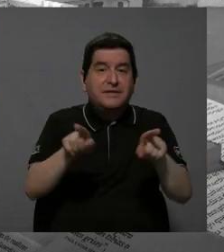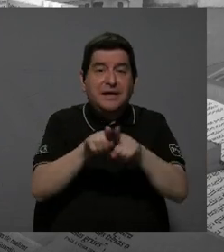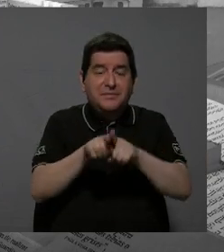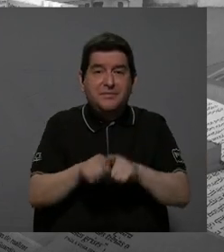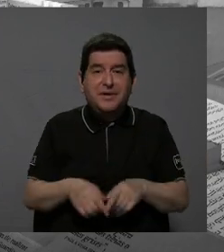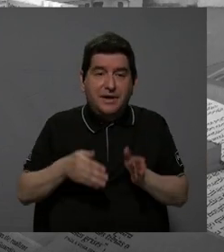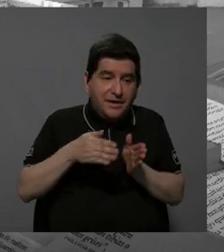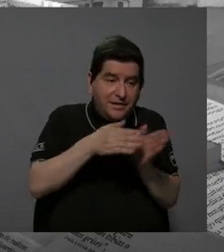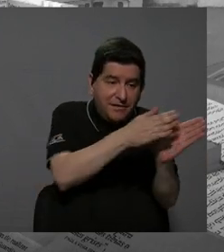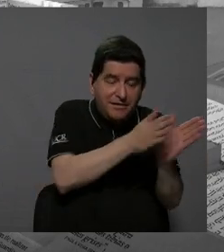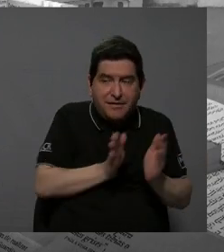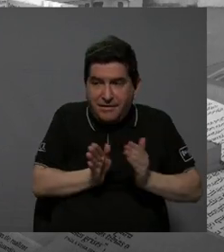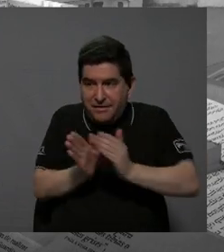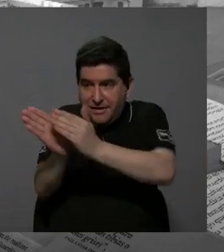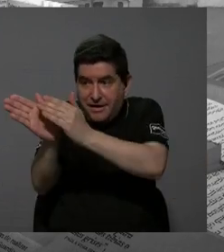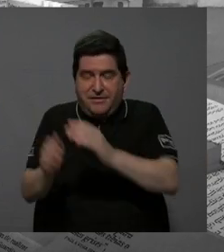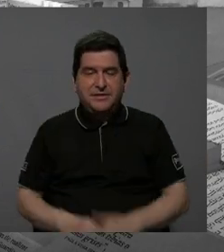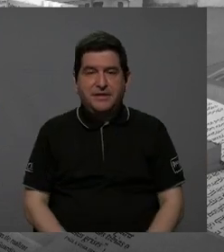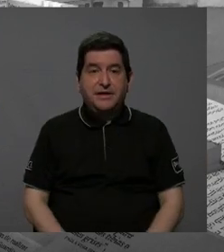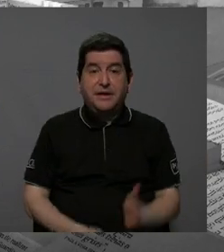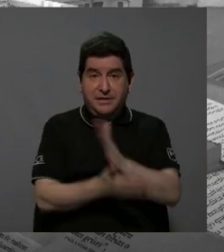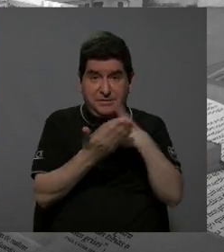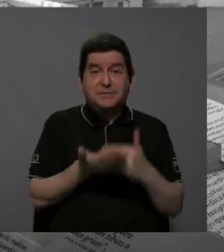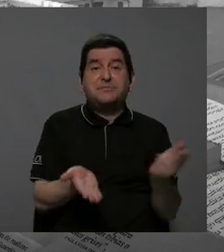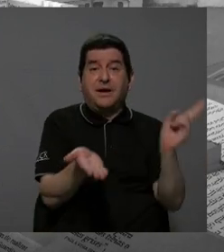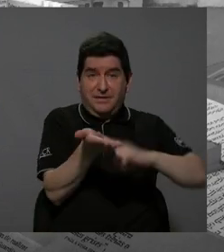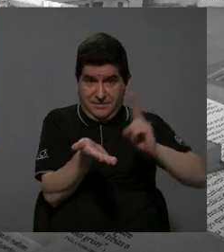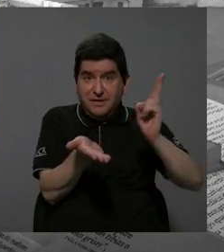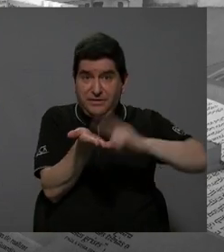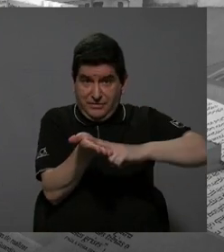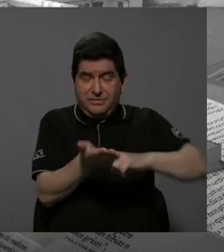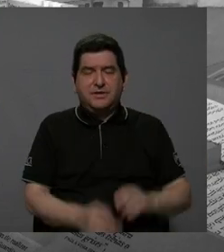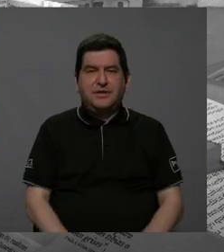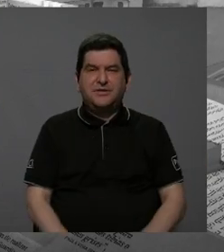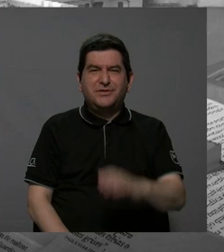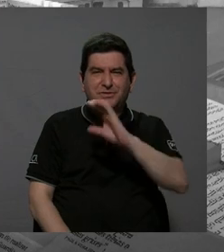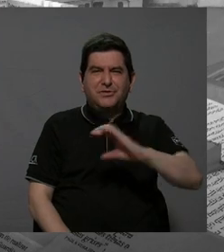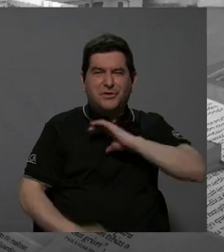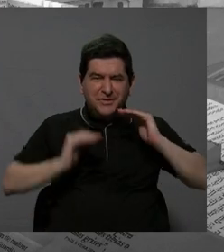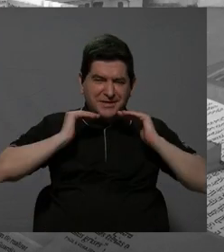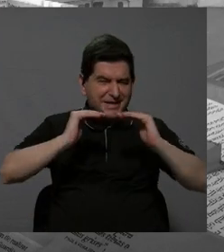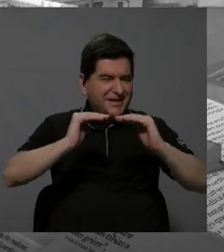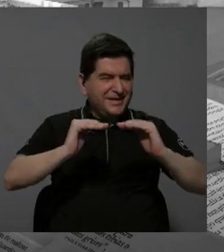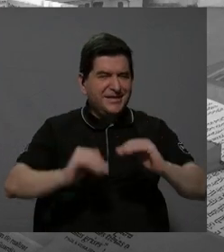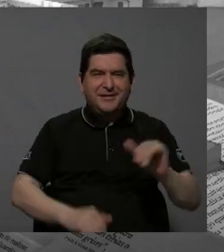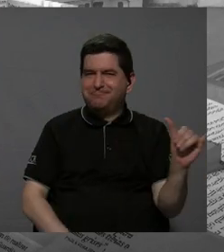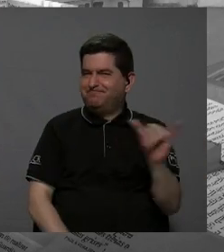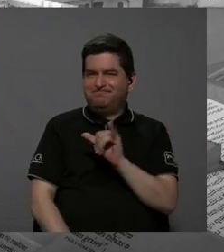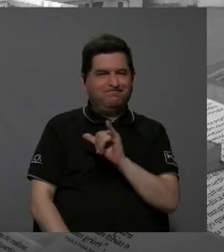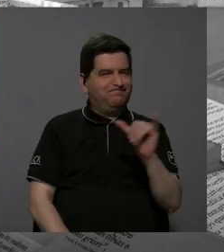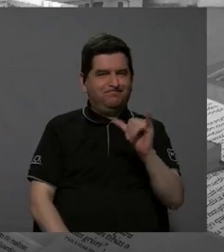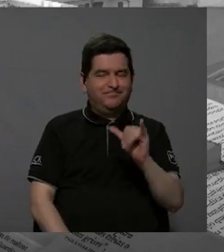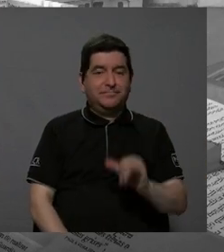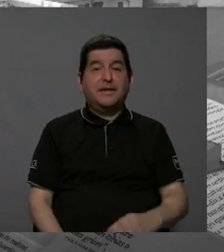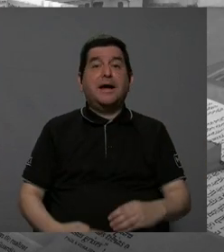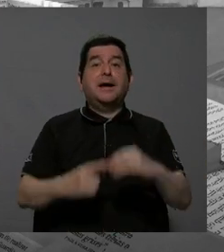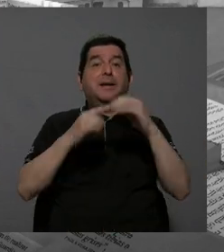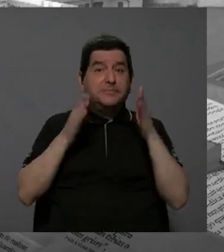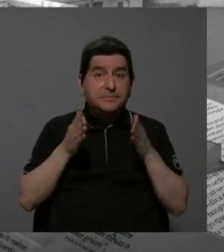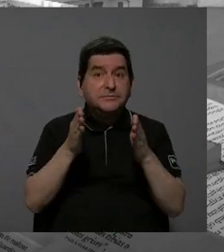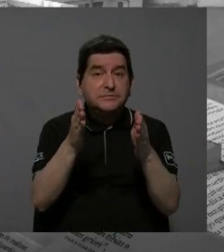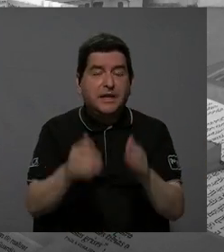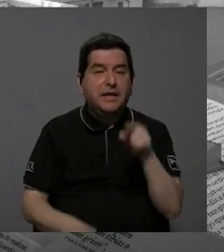radiales, son parte del contrato de concesión. Ahí encontramos que la calidad de los pavimentos no es la misma de la troncal principal.